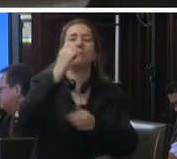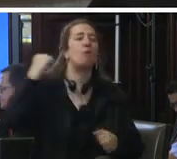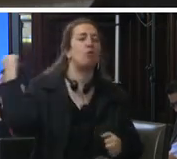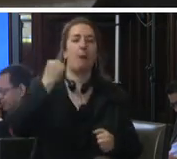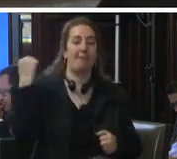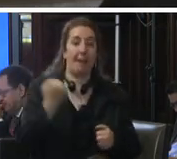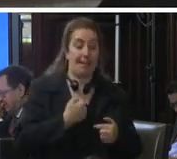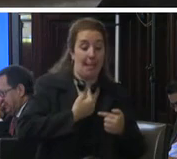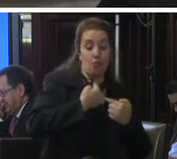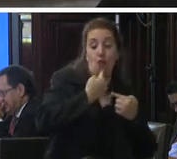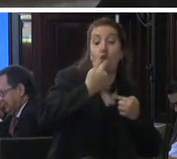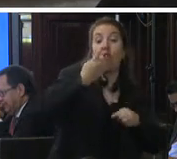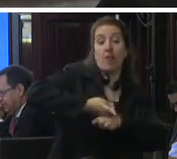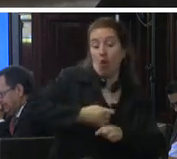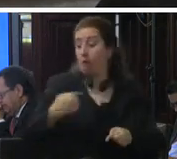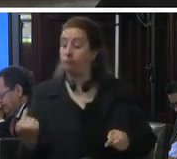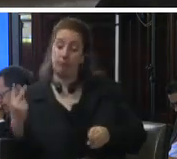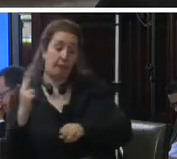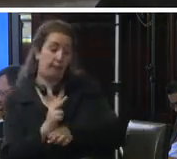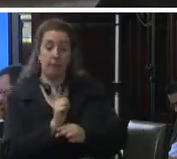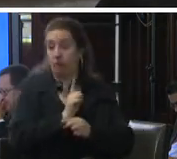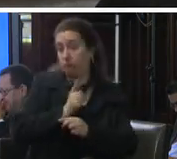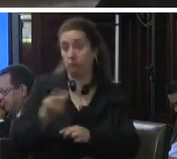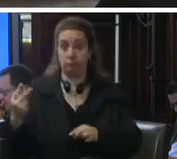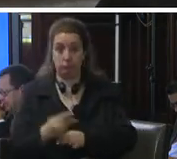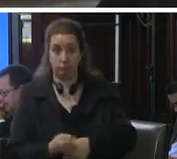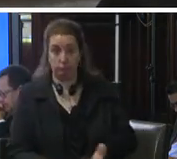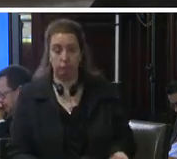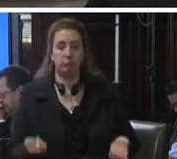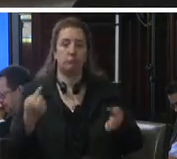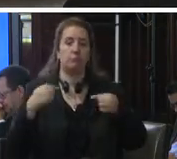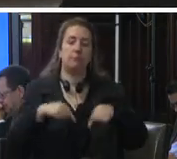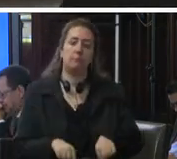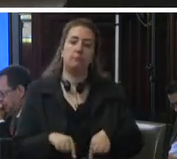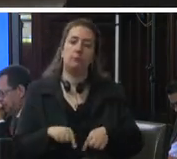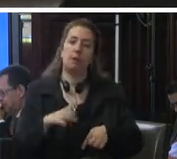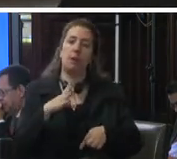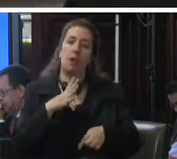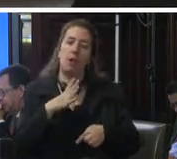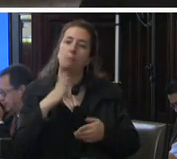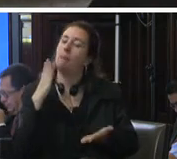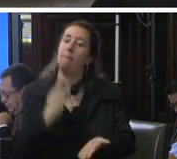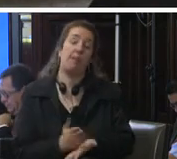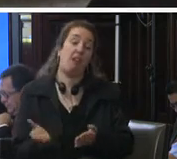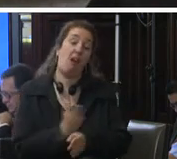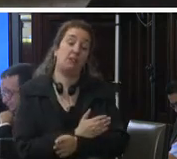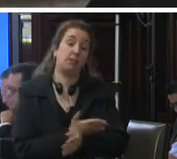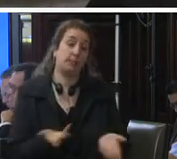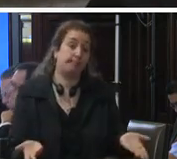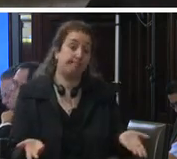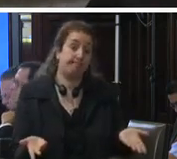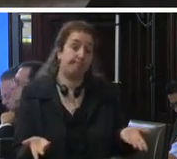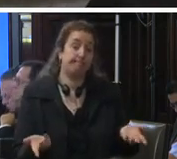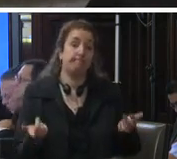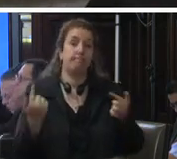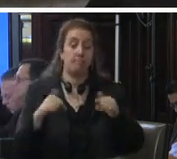al presumir la sustracción sin debate la convierte en una pena anticipada el listado de